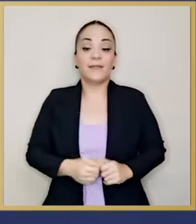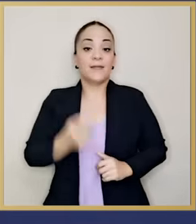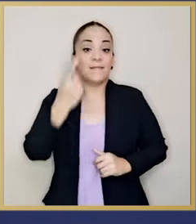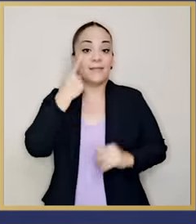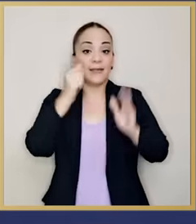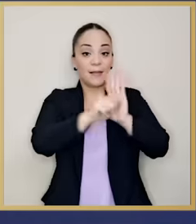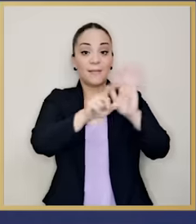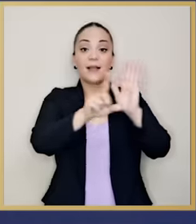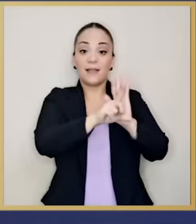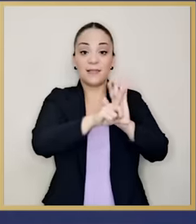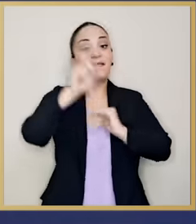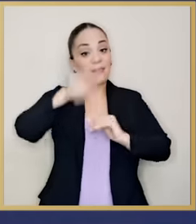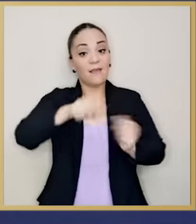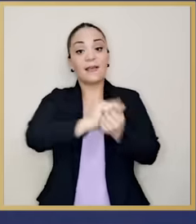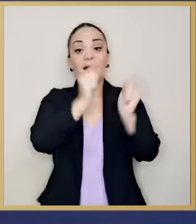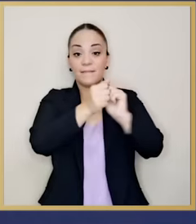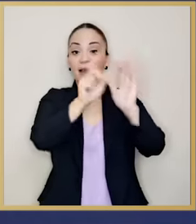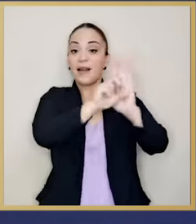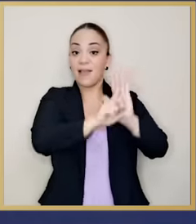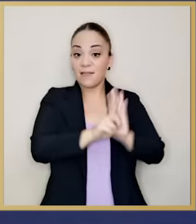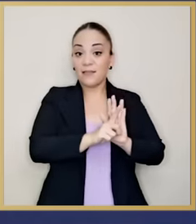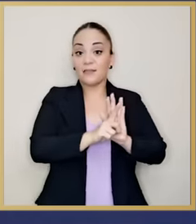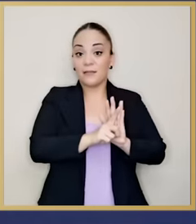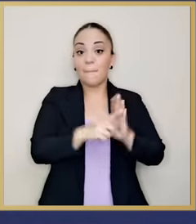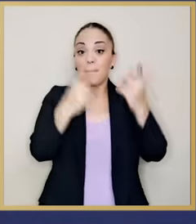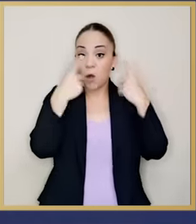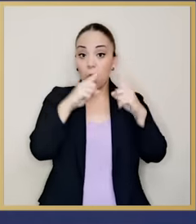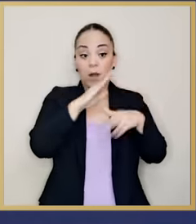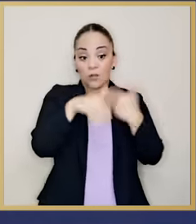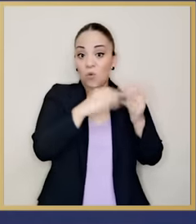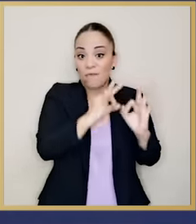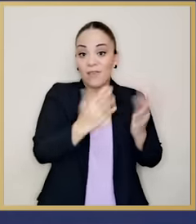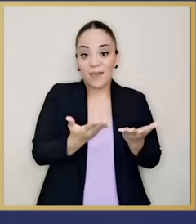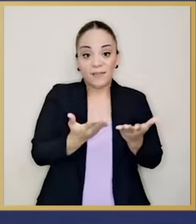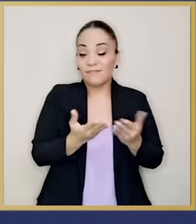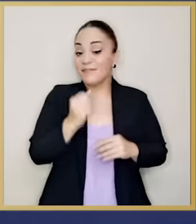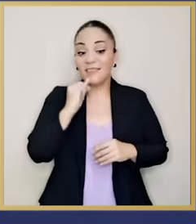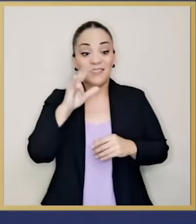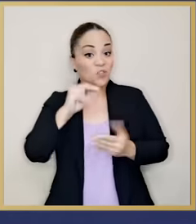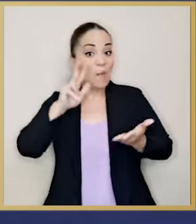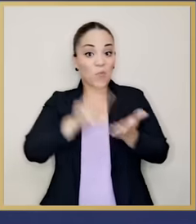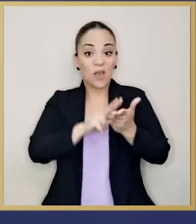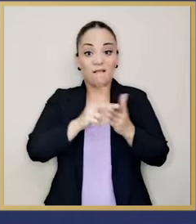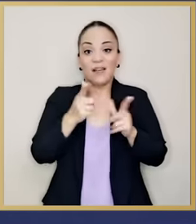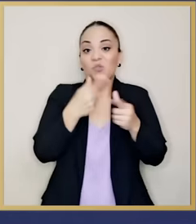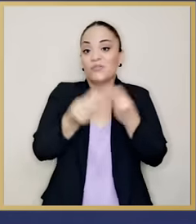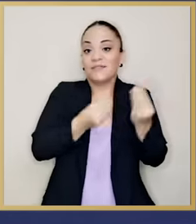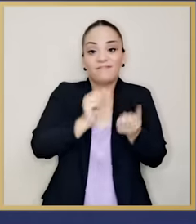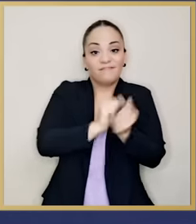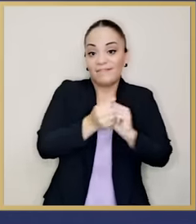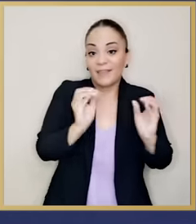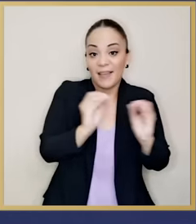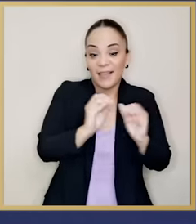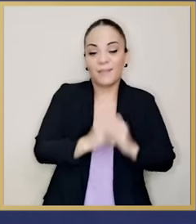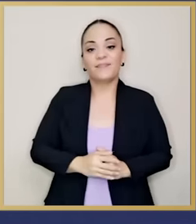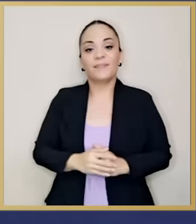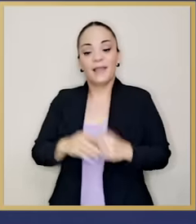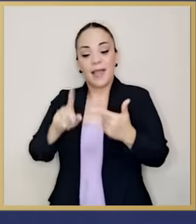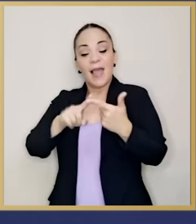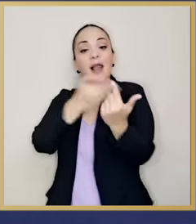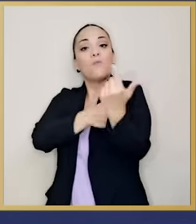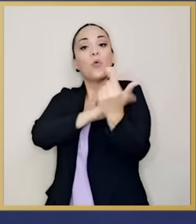Legislativa, que tiene que cambiar leyes. Si no, esto no puede cambiar. El Poder Judicial que tiene que